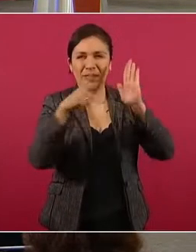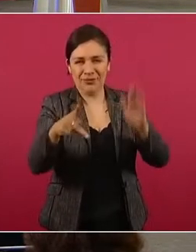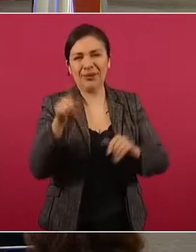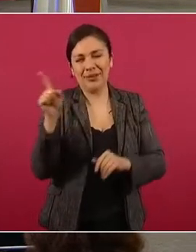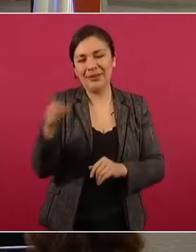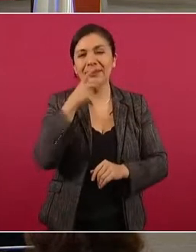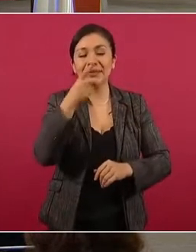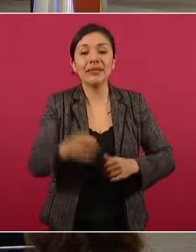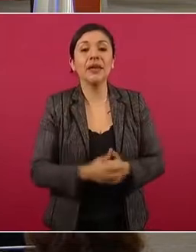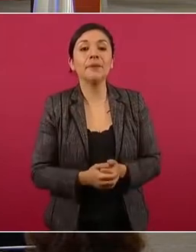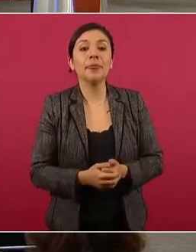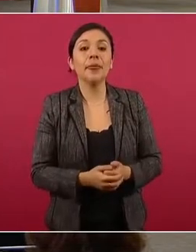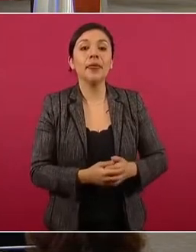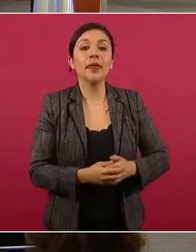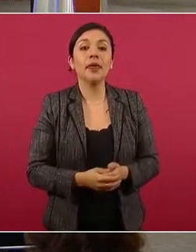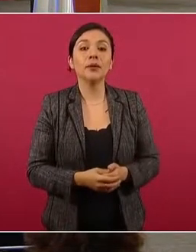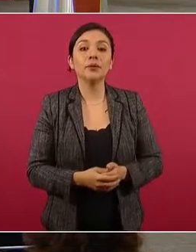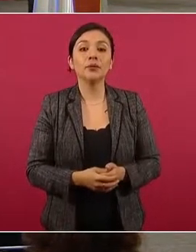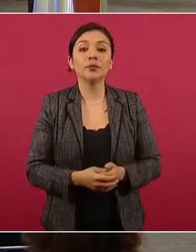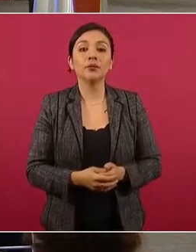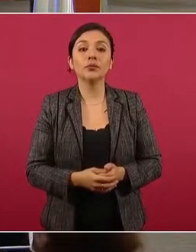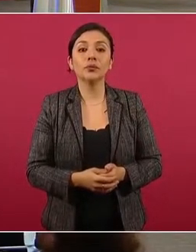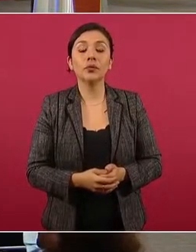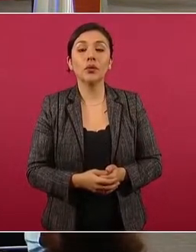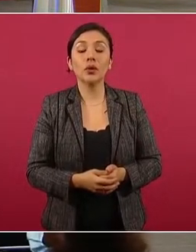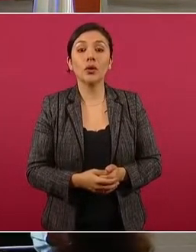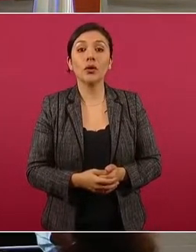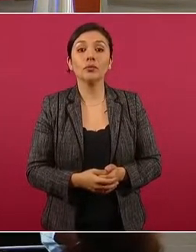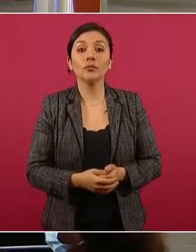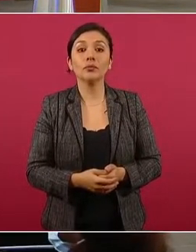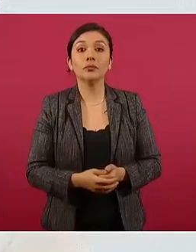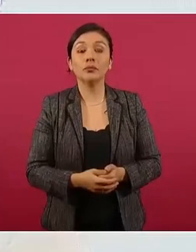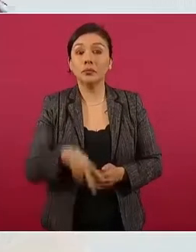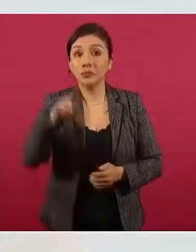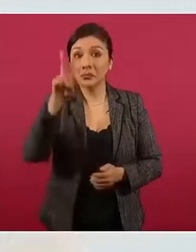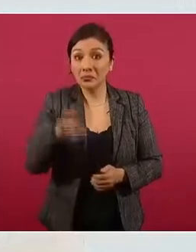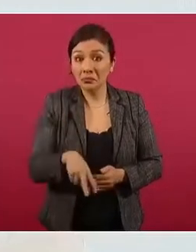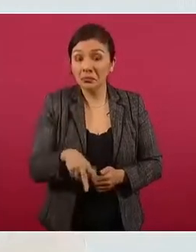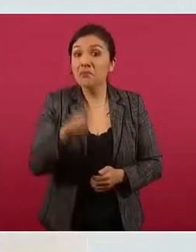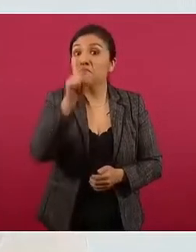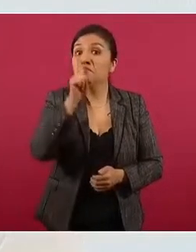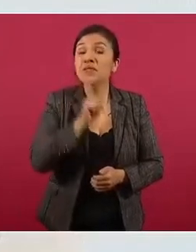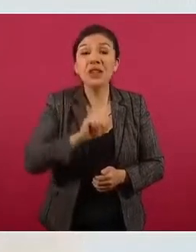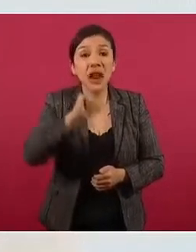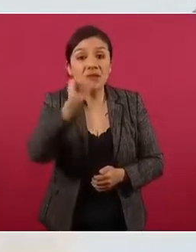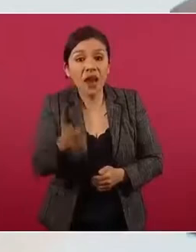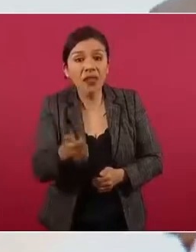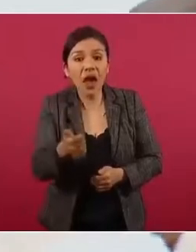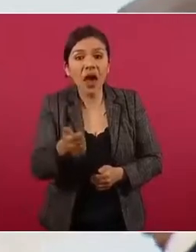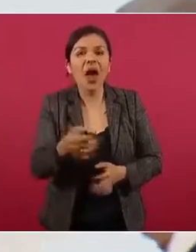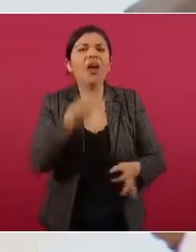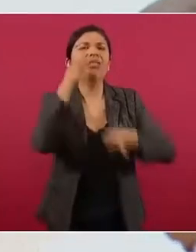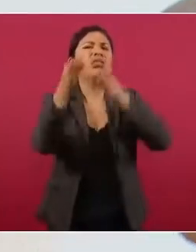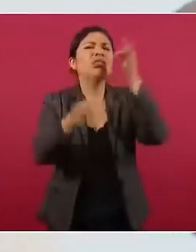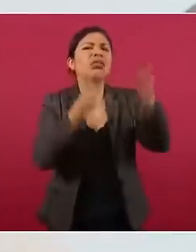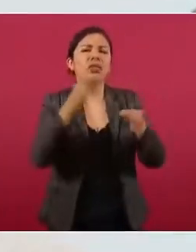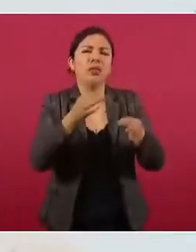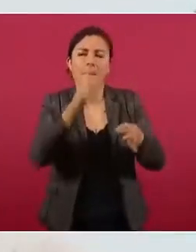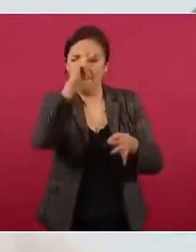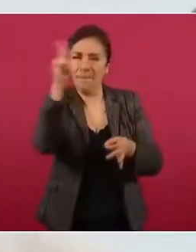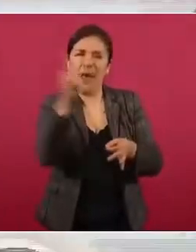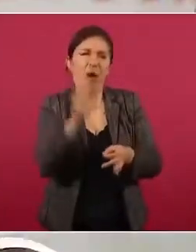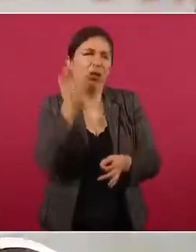bueno, lo que dice en su columna que cuando no calumnia vuela o publica una volada,